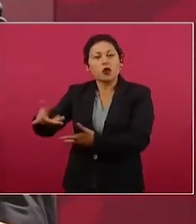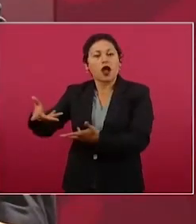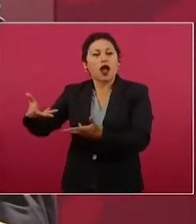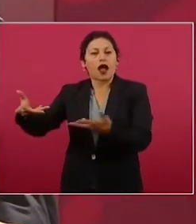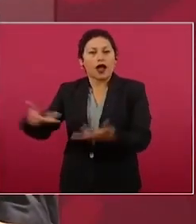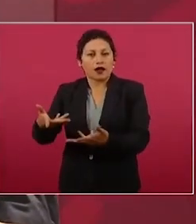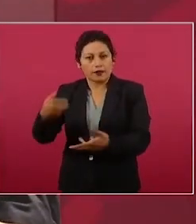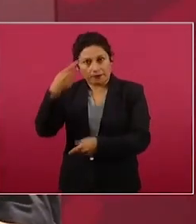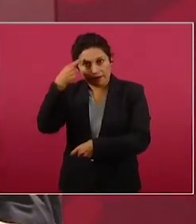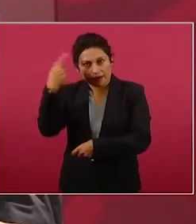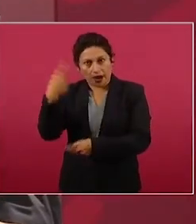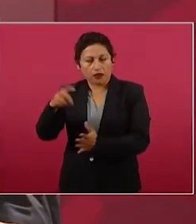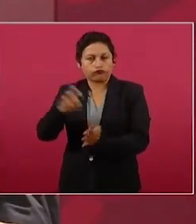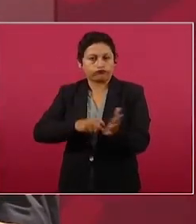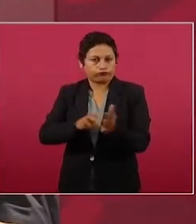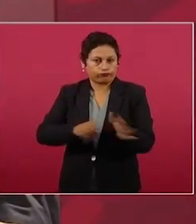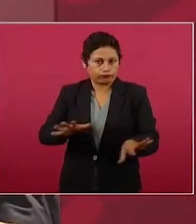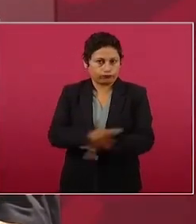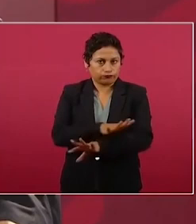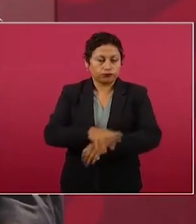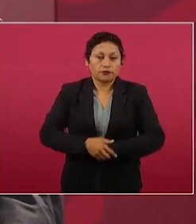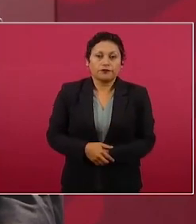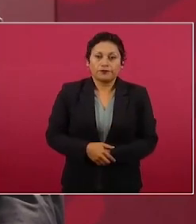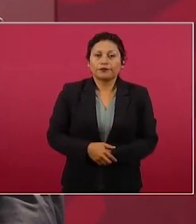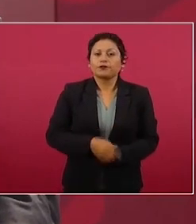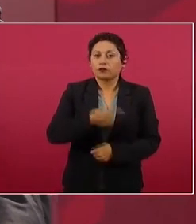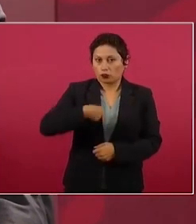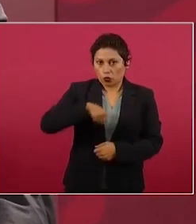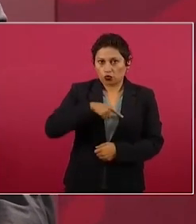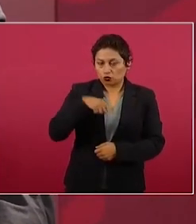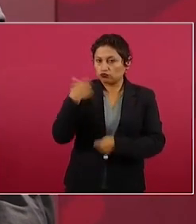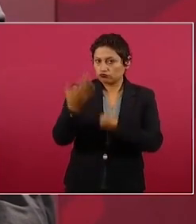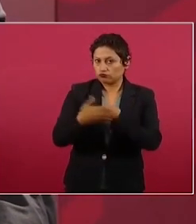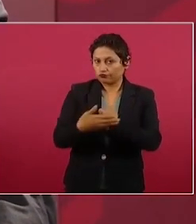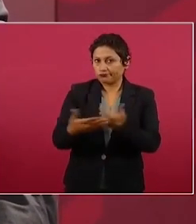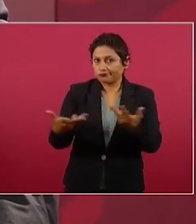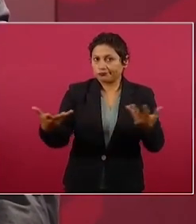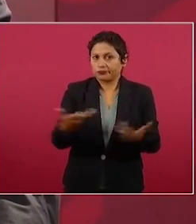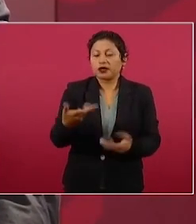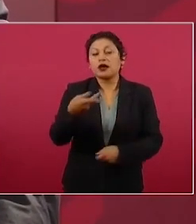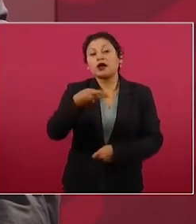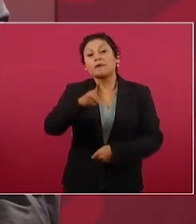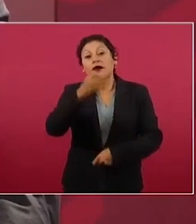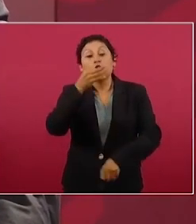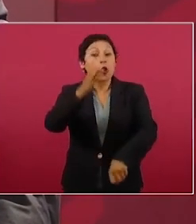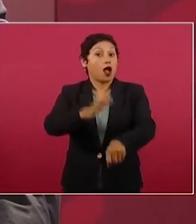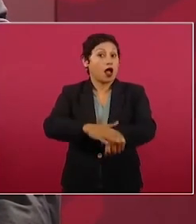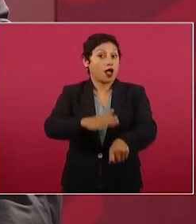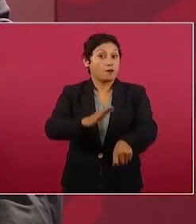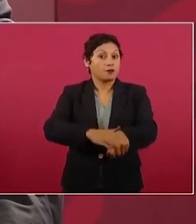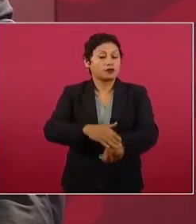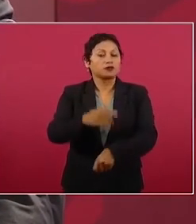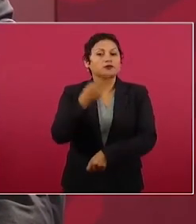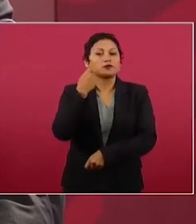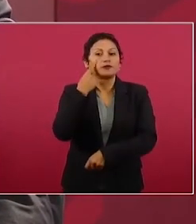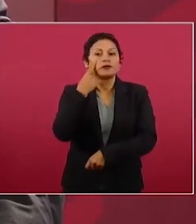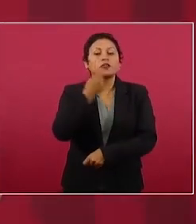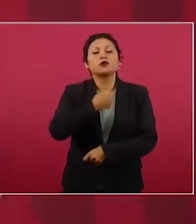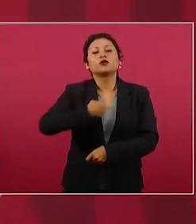Sí les adelanto que de todas maneras ya vamos a pasar